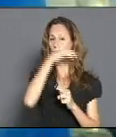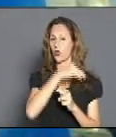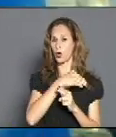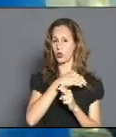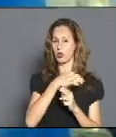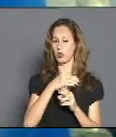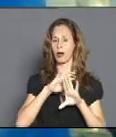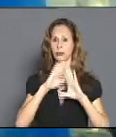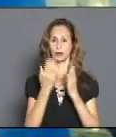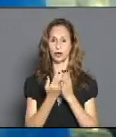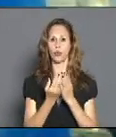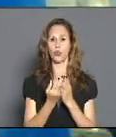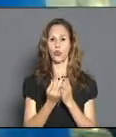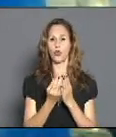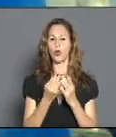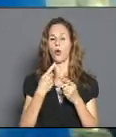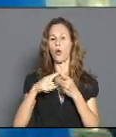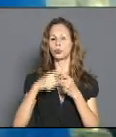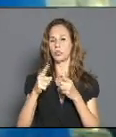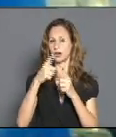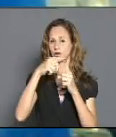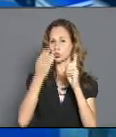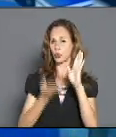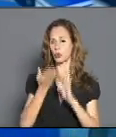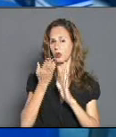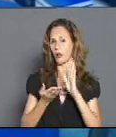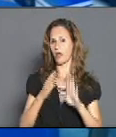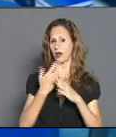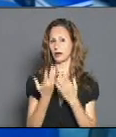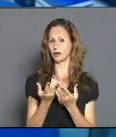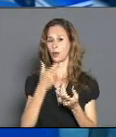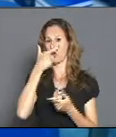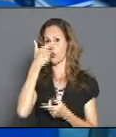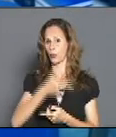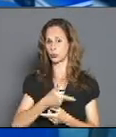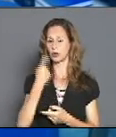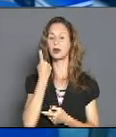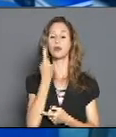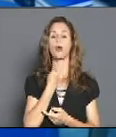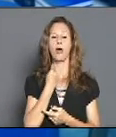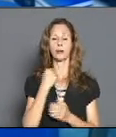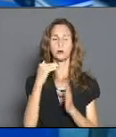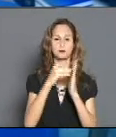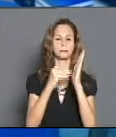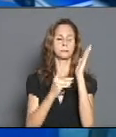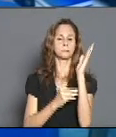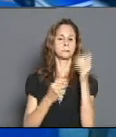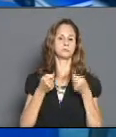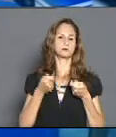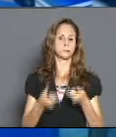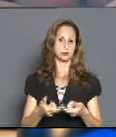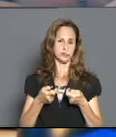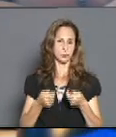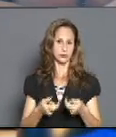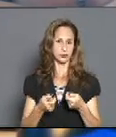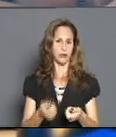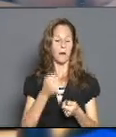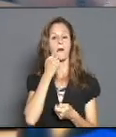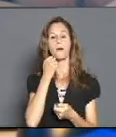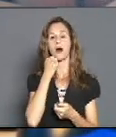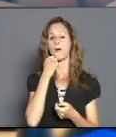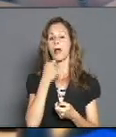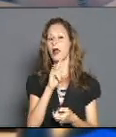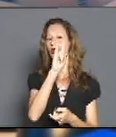que es lo mismo, 338.000 toneladas de diésel anual, el gasto sería millonario. Hablamos de más de 900 toneladas